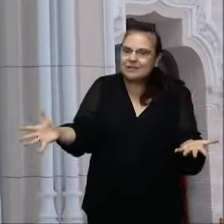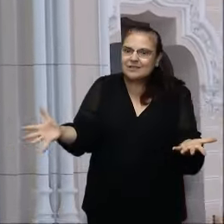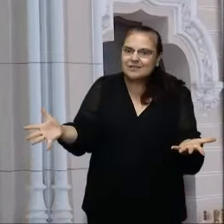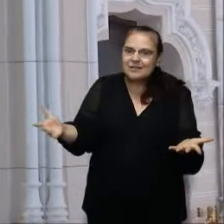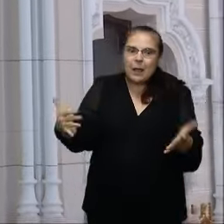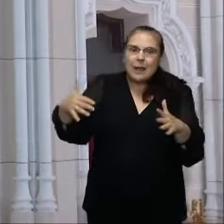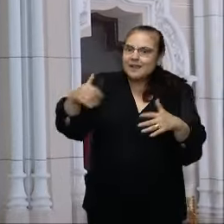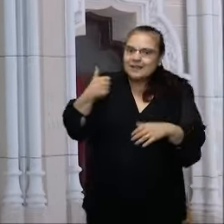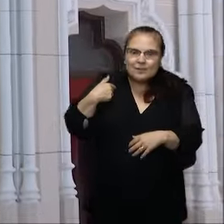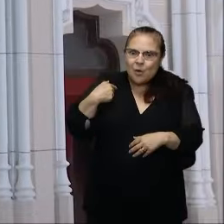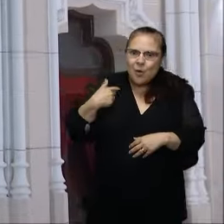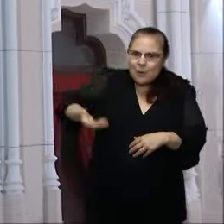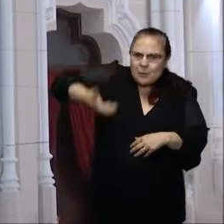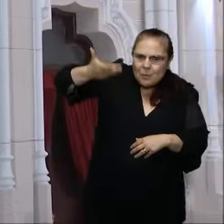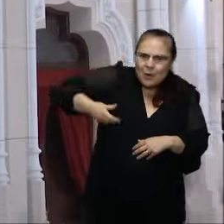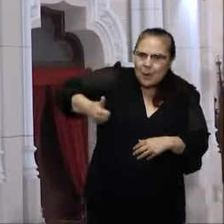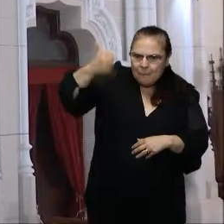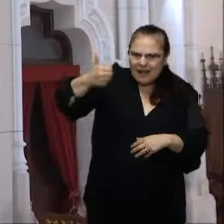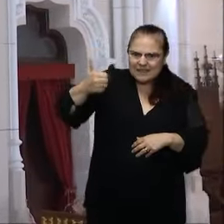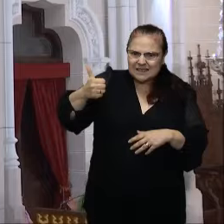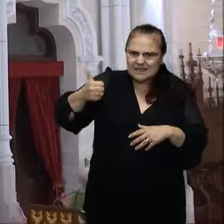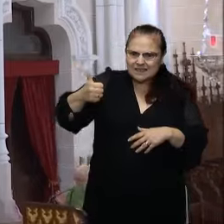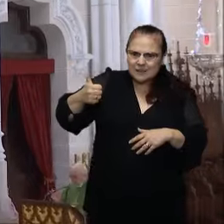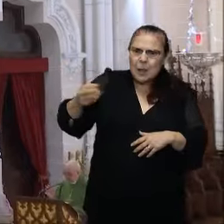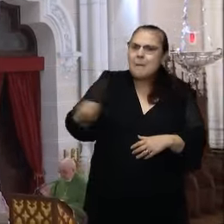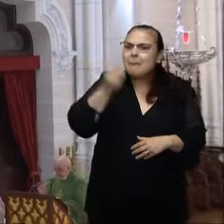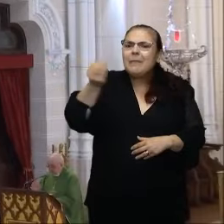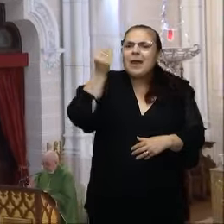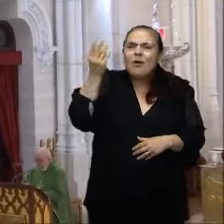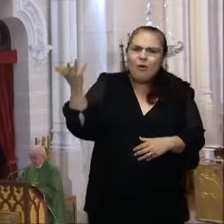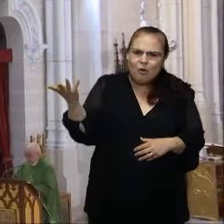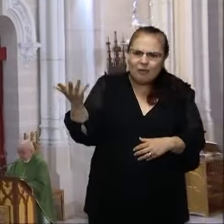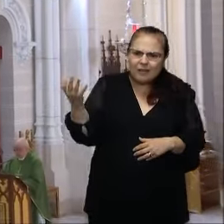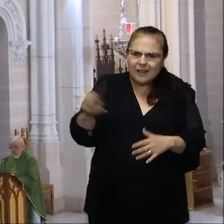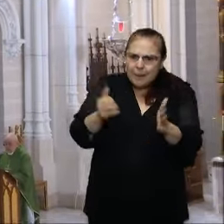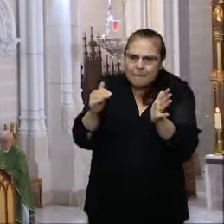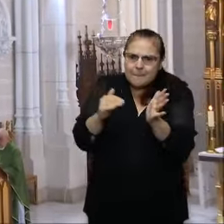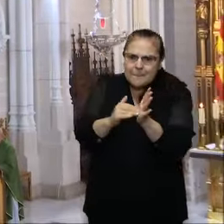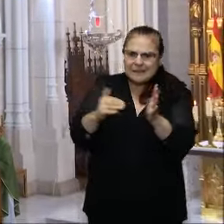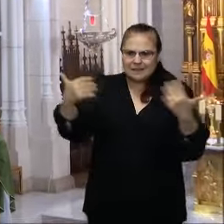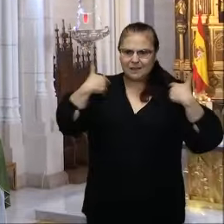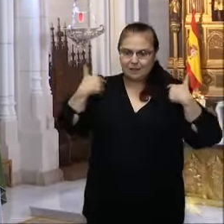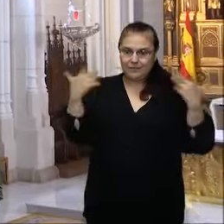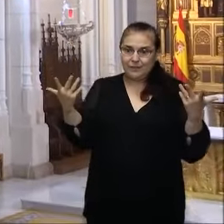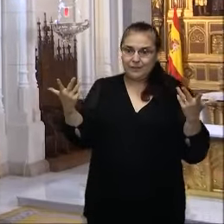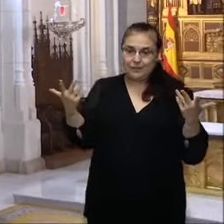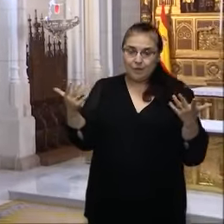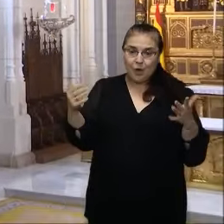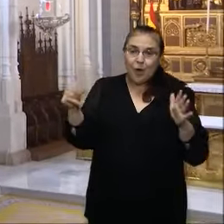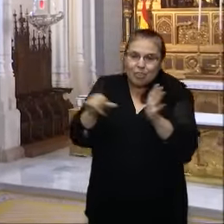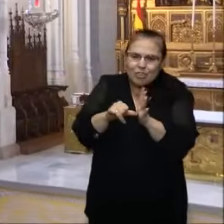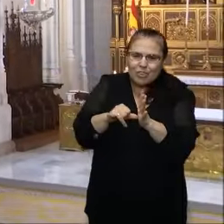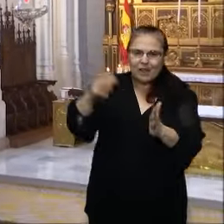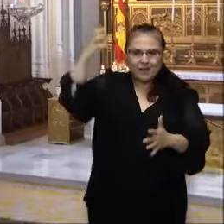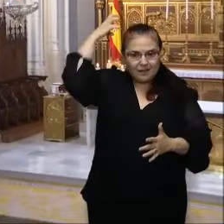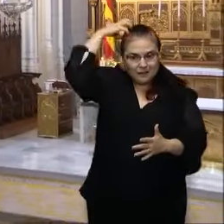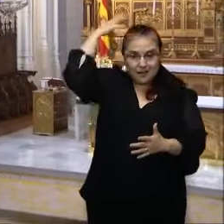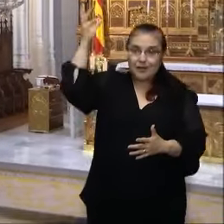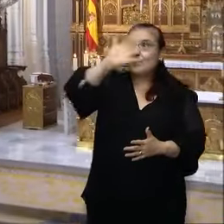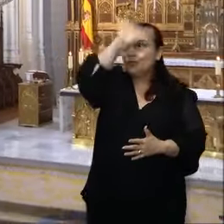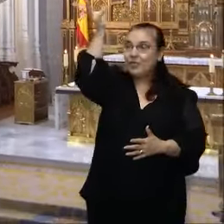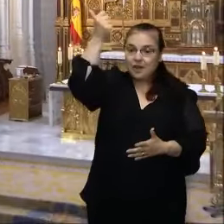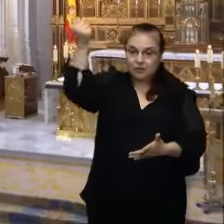sacrificios y renuncias. Esa es la mejor forma de estar más cerca del reino de los cielos. No podemos afirmar